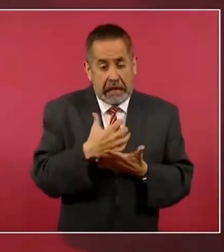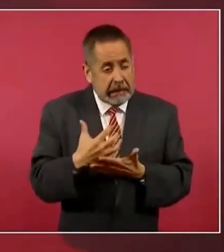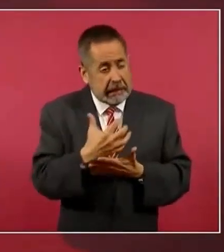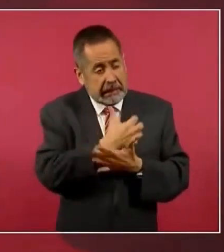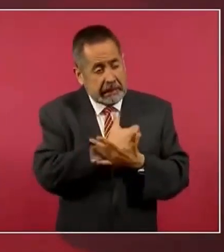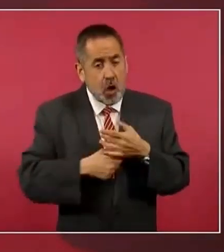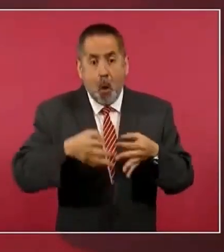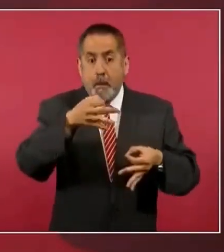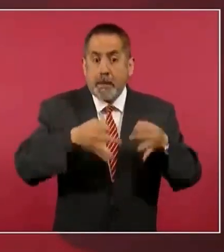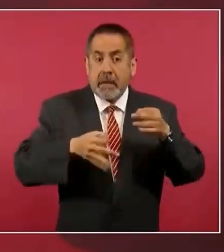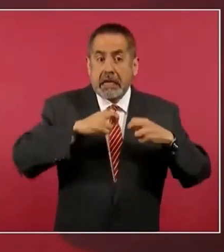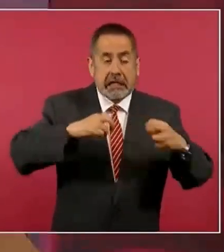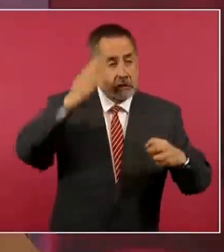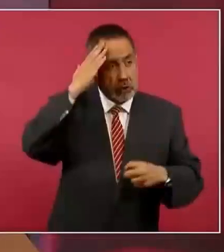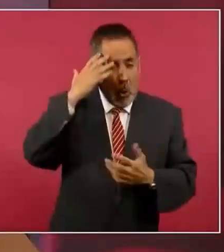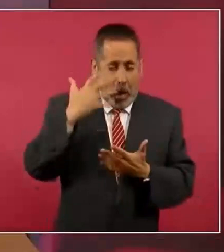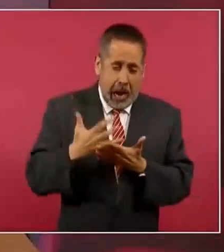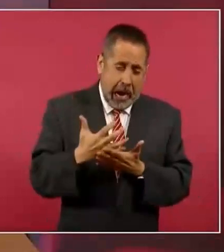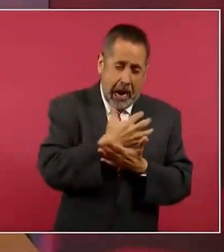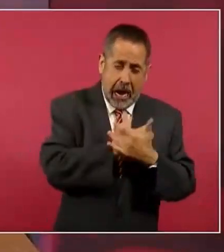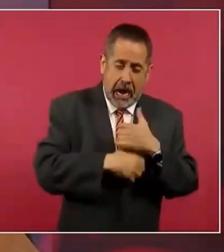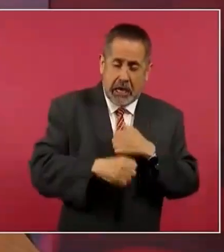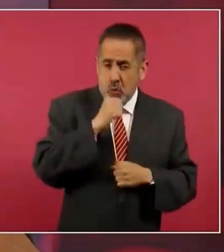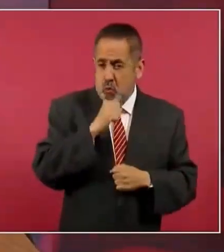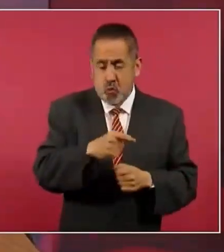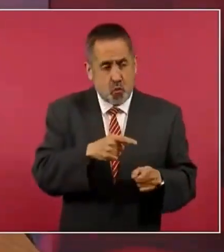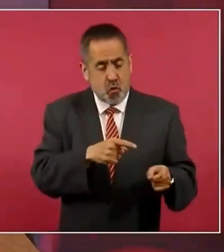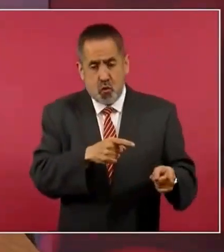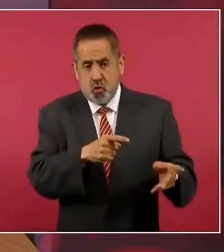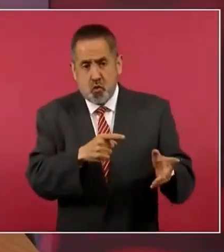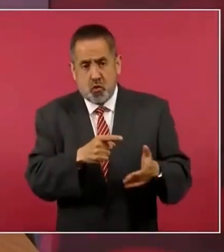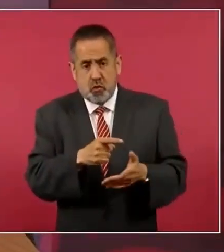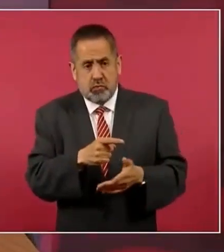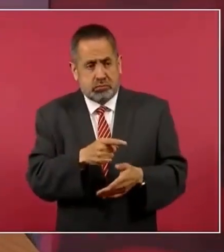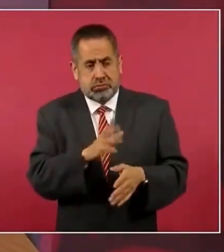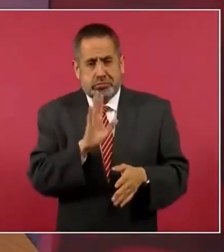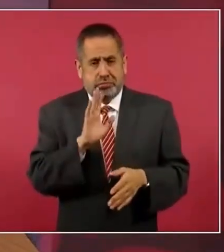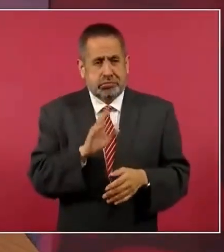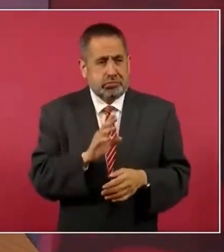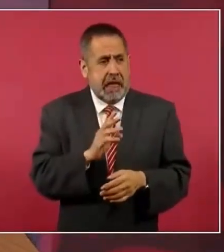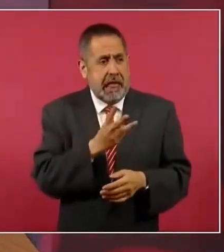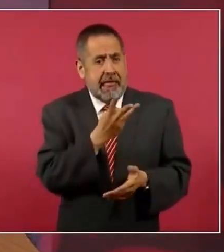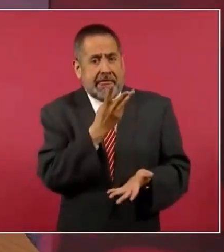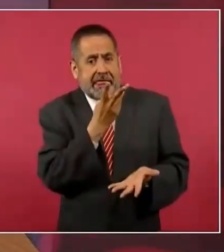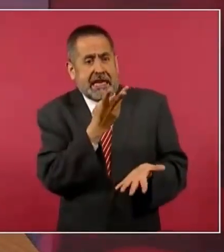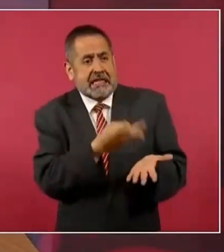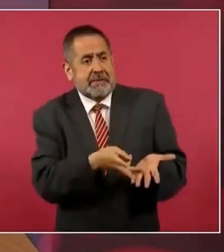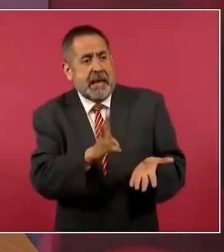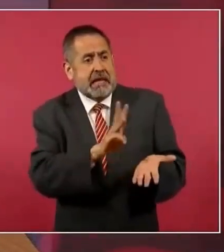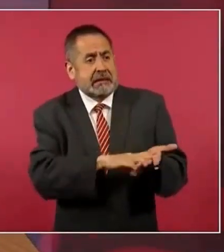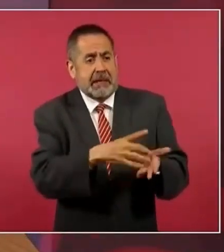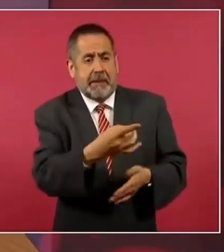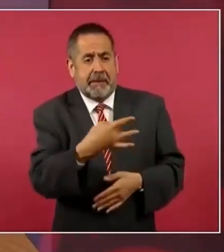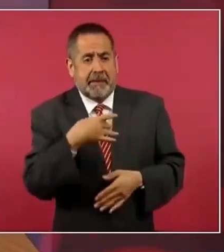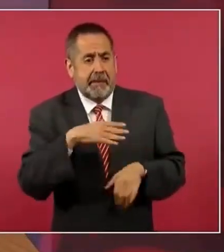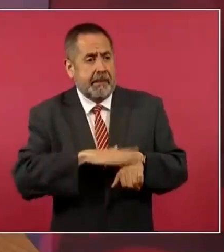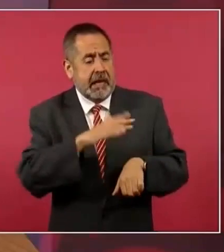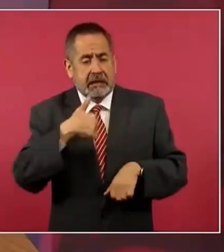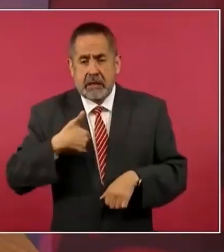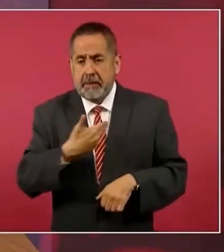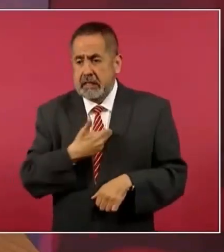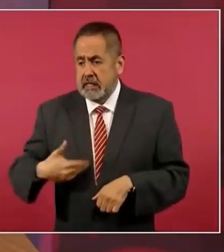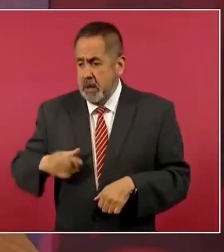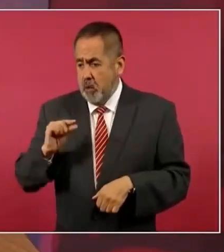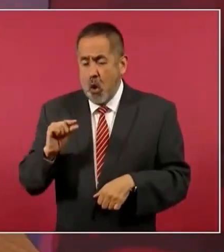ministro tres veces más que lo que gana el presidente.